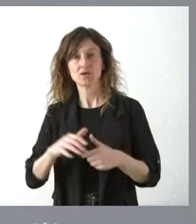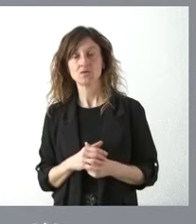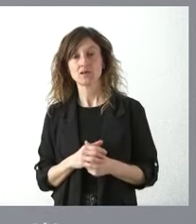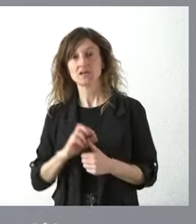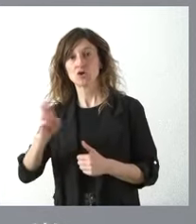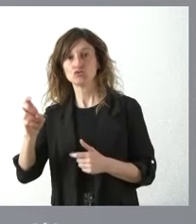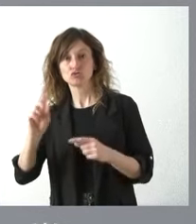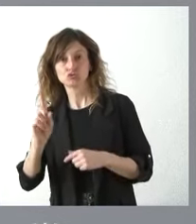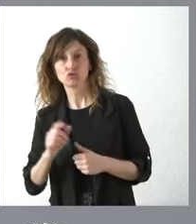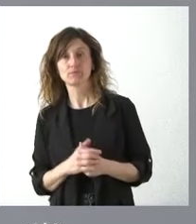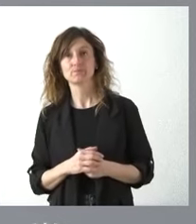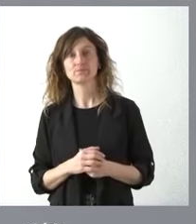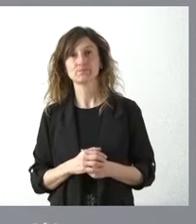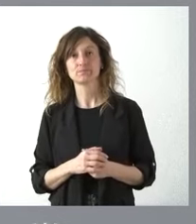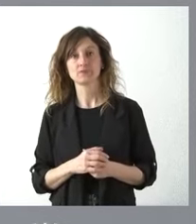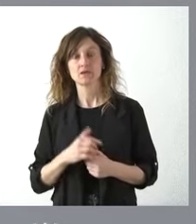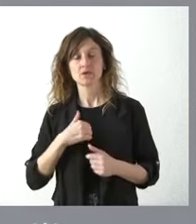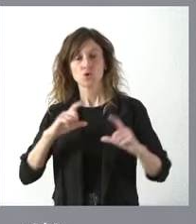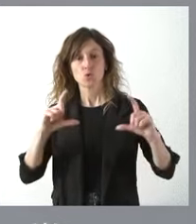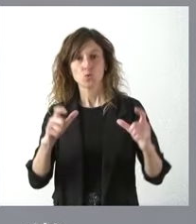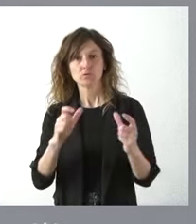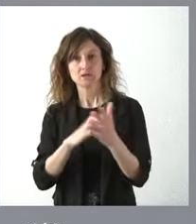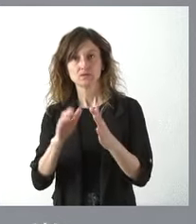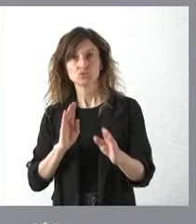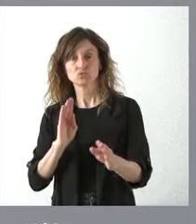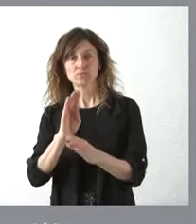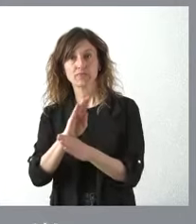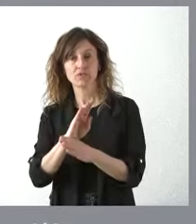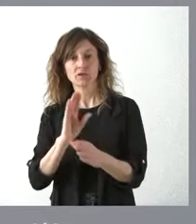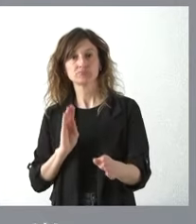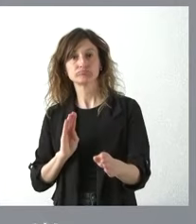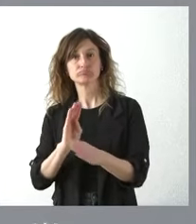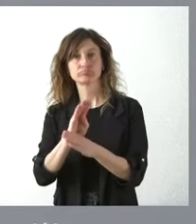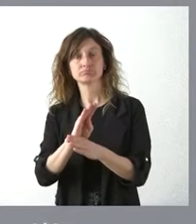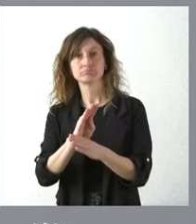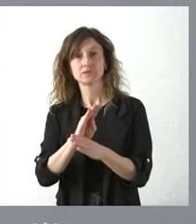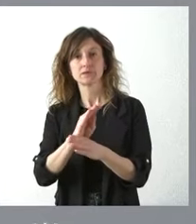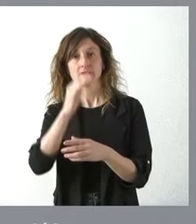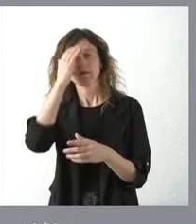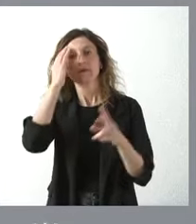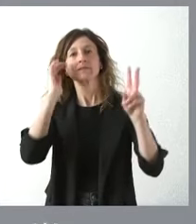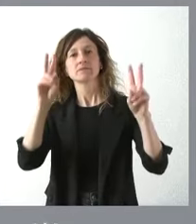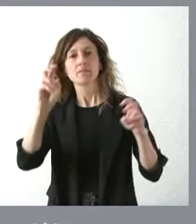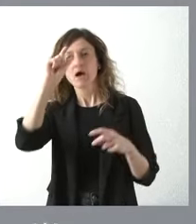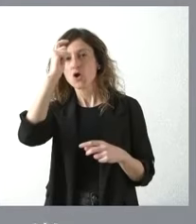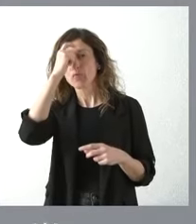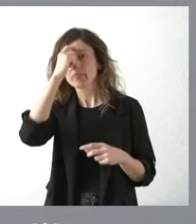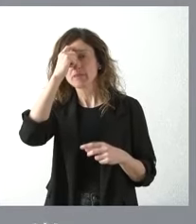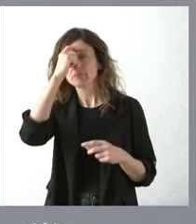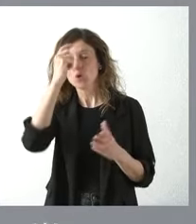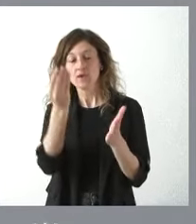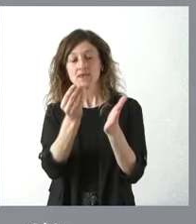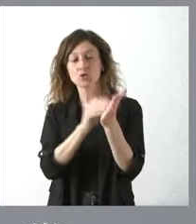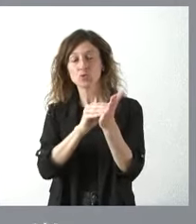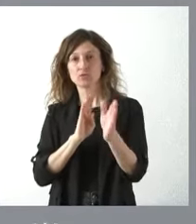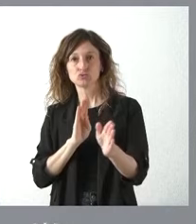cuáles no y por tanto nosotros como Junta de Castilla y la subvención lo que hacemos es sufragar aquellas partidas aquellos conceptos que hemos incluido en